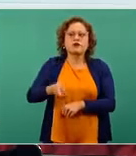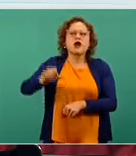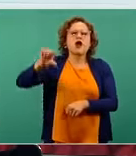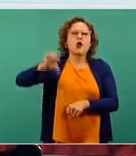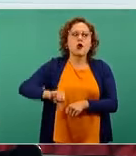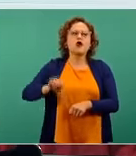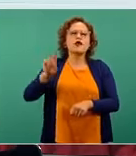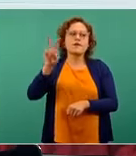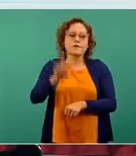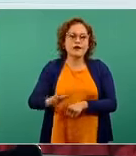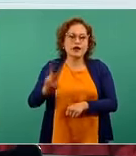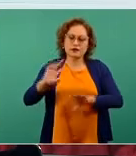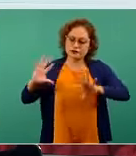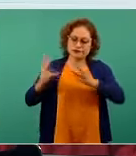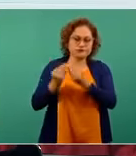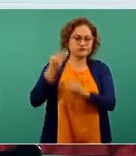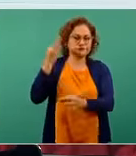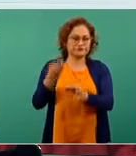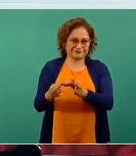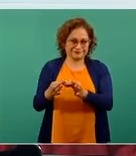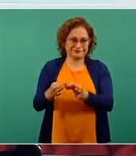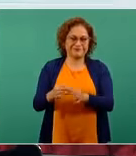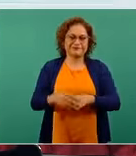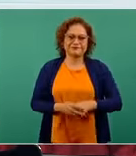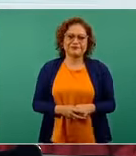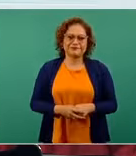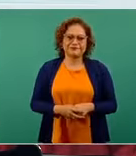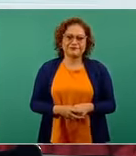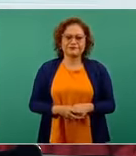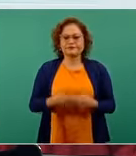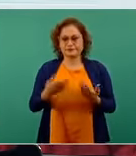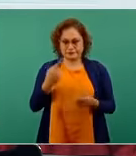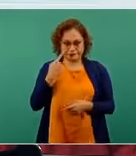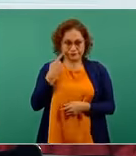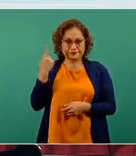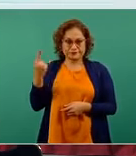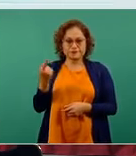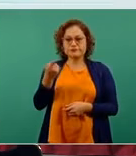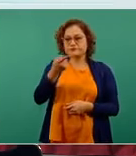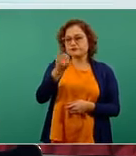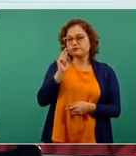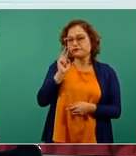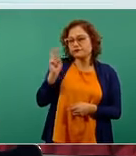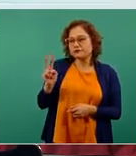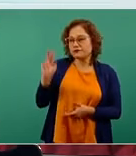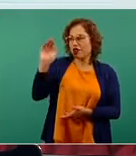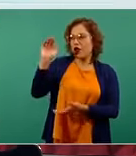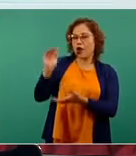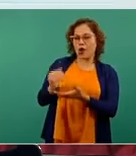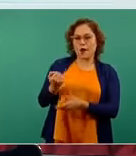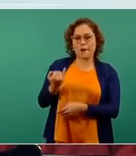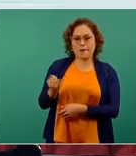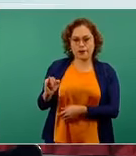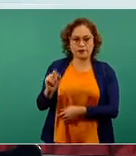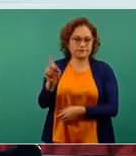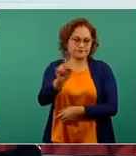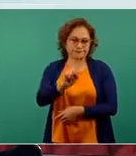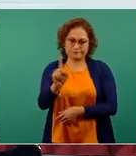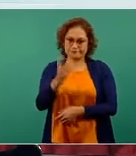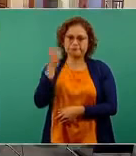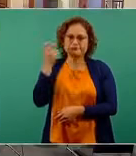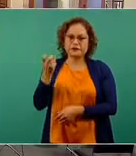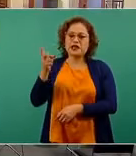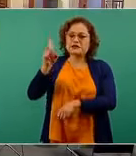abril. Entonces, tomen en cuenta esta realidad, esta cifra que parece baja, no representa la totalidad de lo que hoy se puso, es